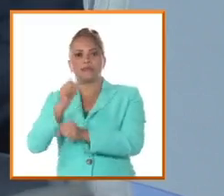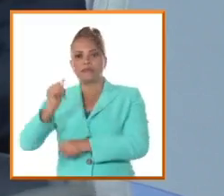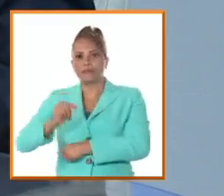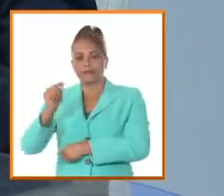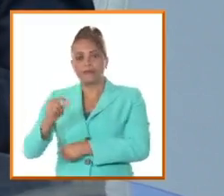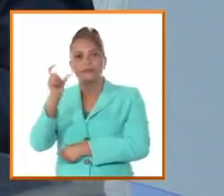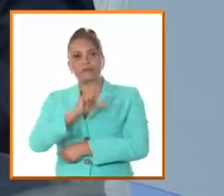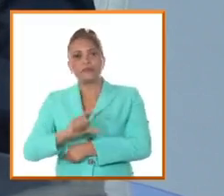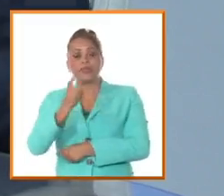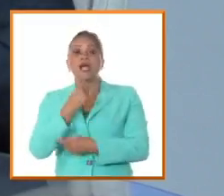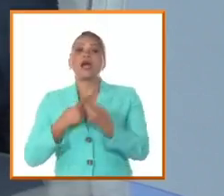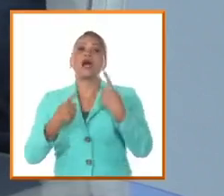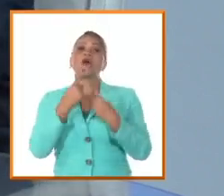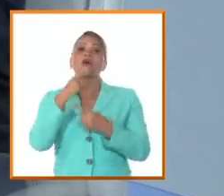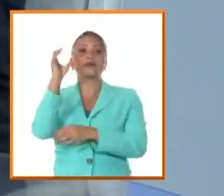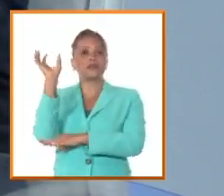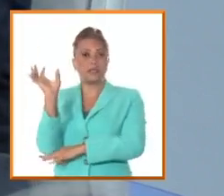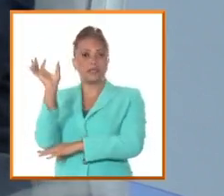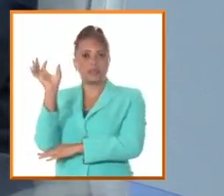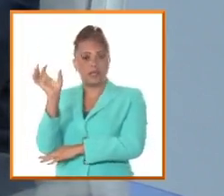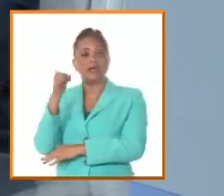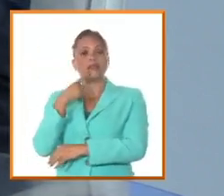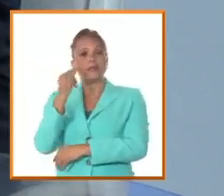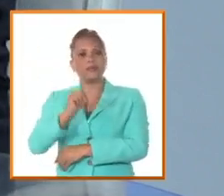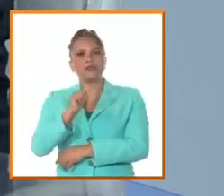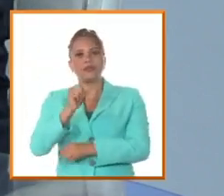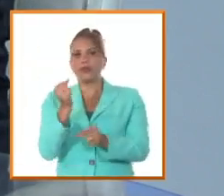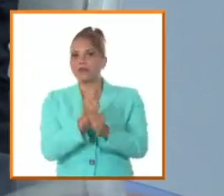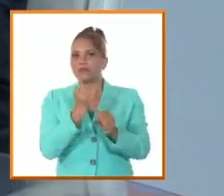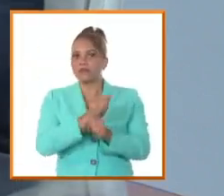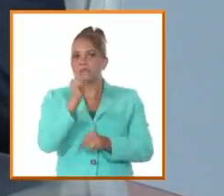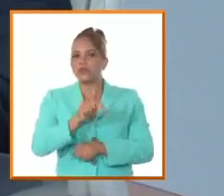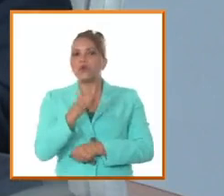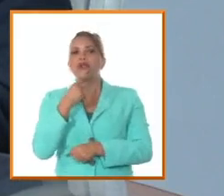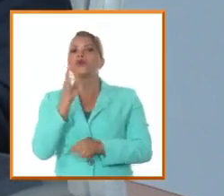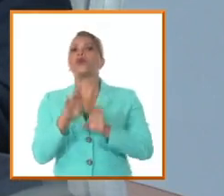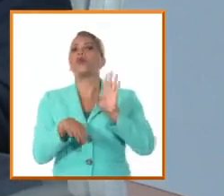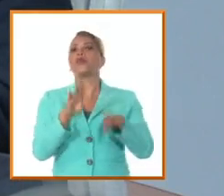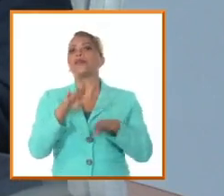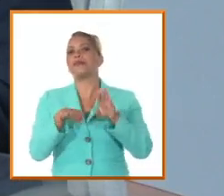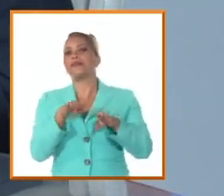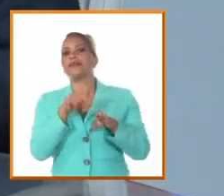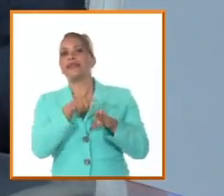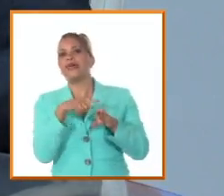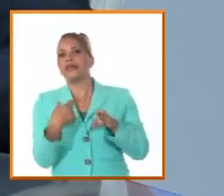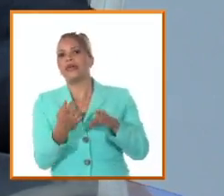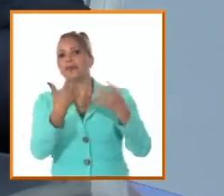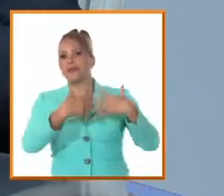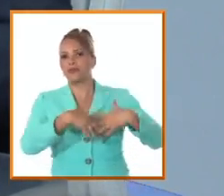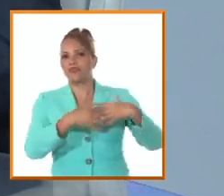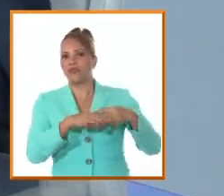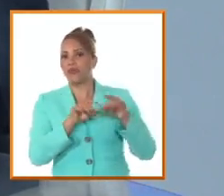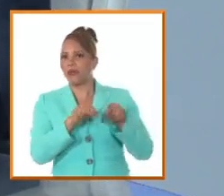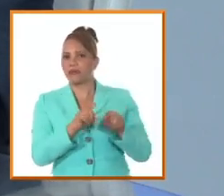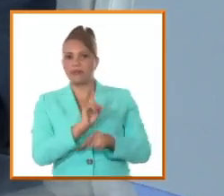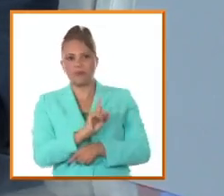aunque tenía ingenios y tenía mano de obra esclava, no dependía de manera esencial de ese tipo de producción.